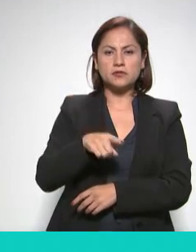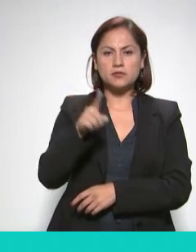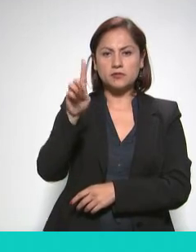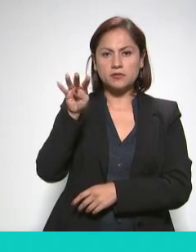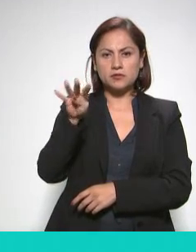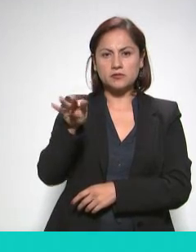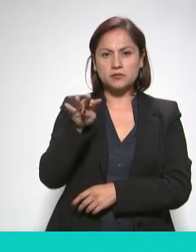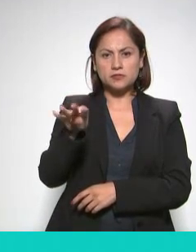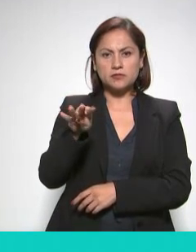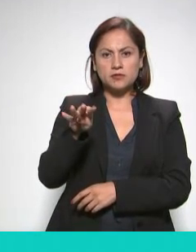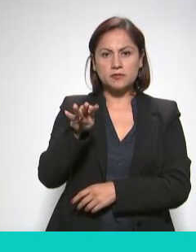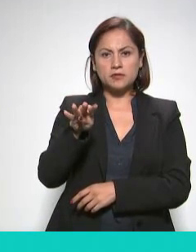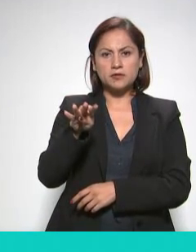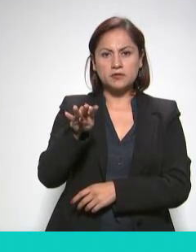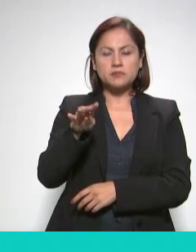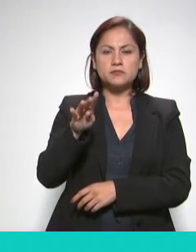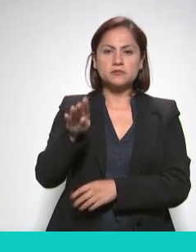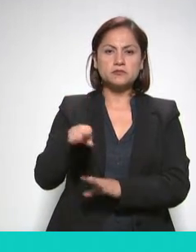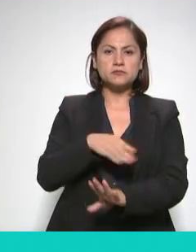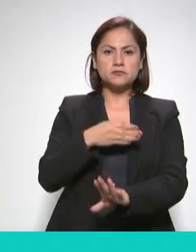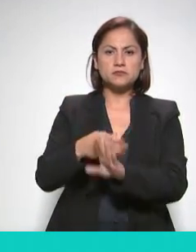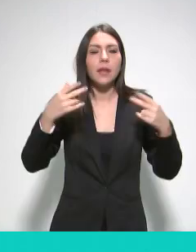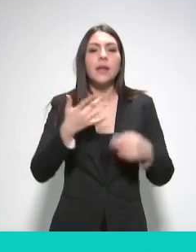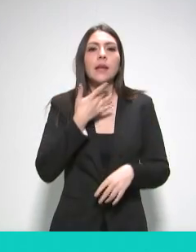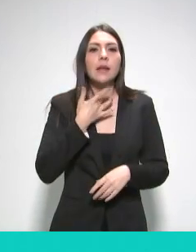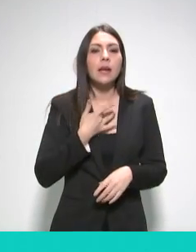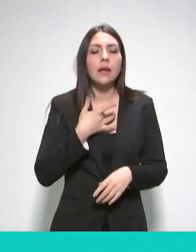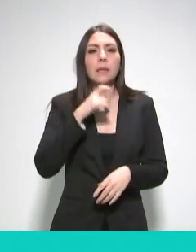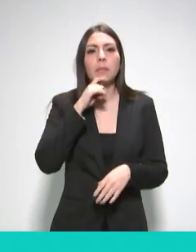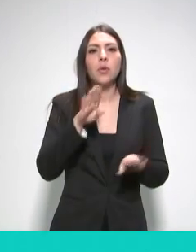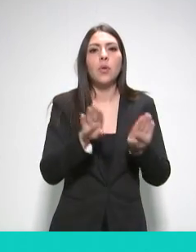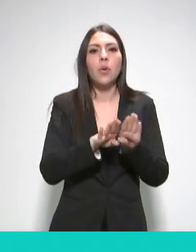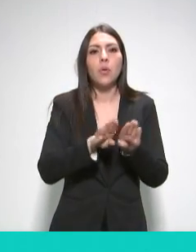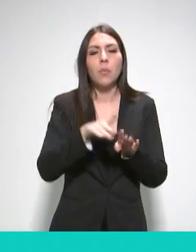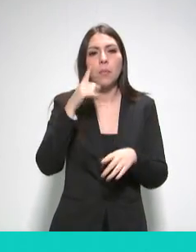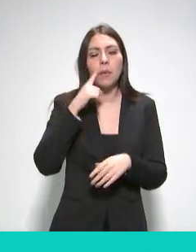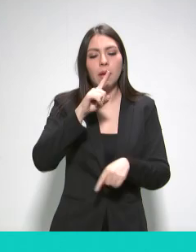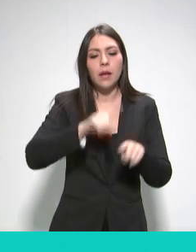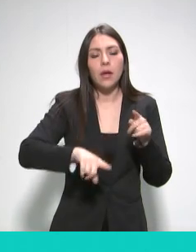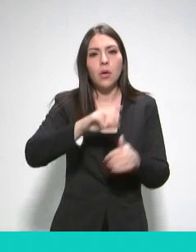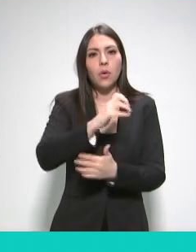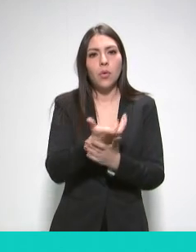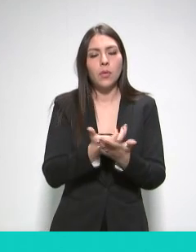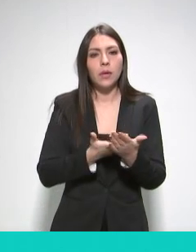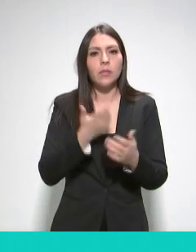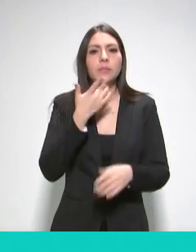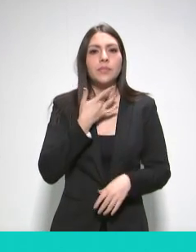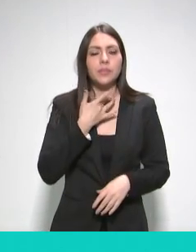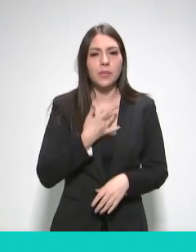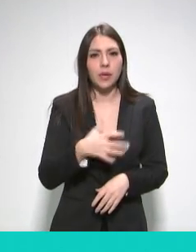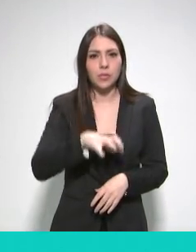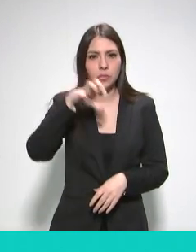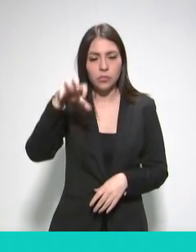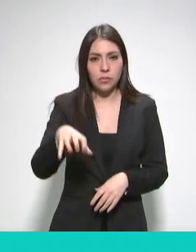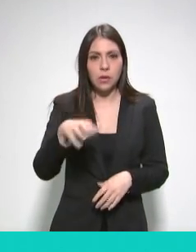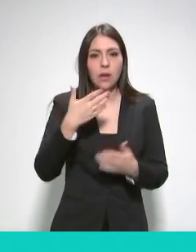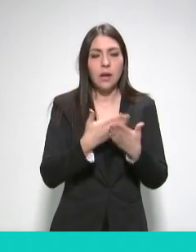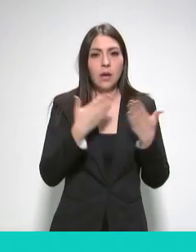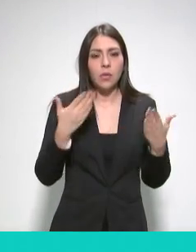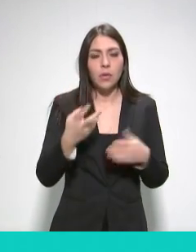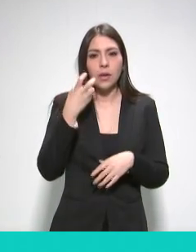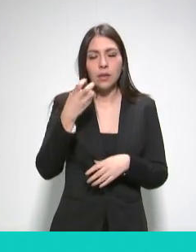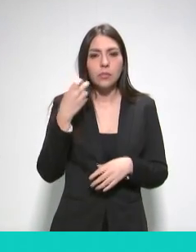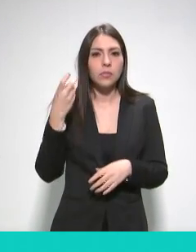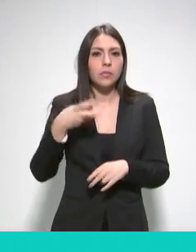esta y otra información dirigida a Pemex. Sin embargo, en su respuesta, el sujeto obligado declaró la inexistencia del informe proporcionado a la Cámara de Diputados